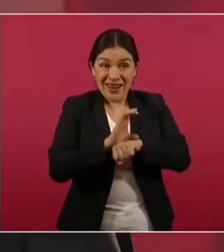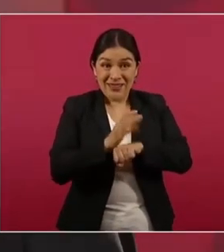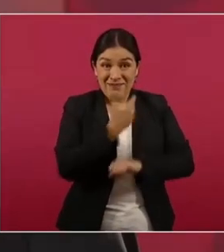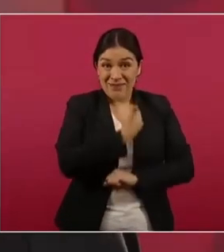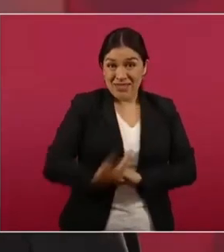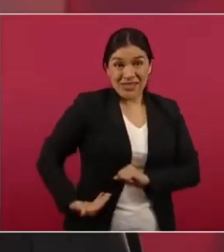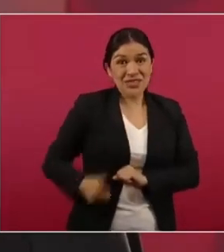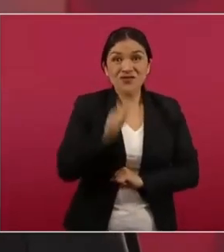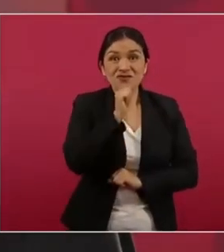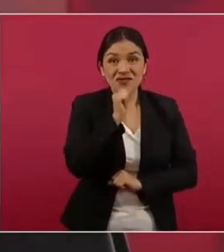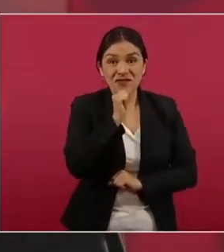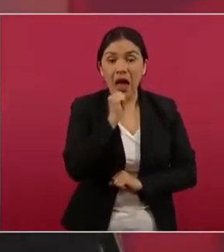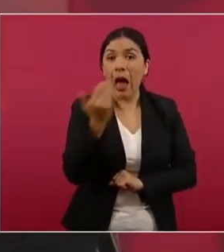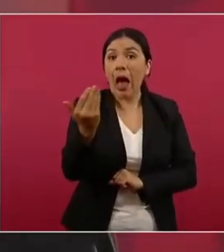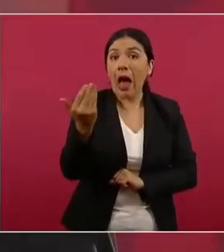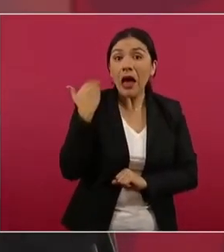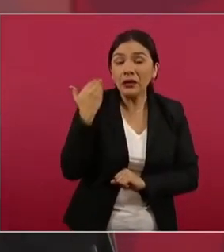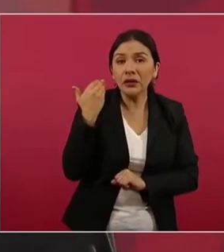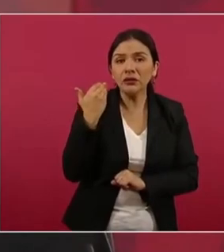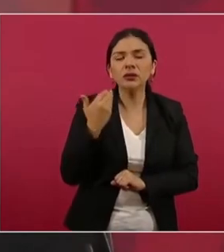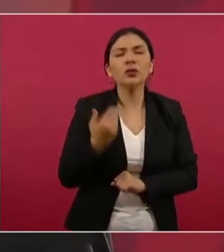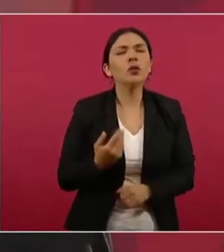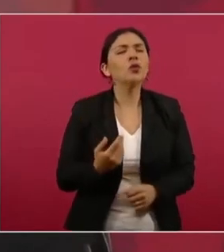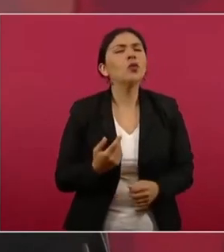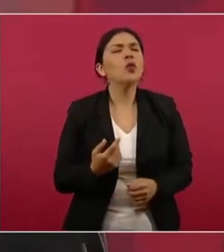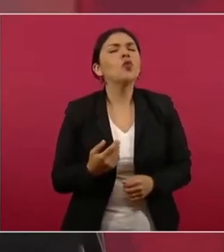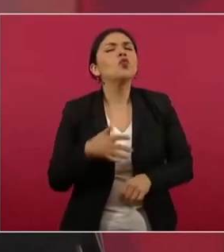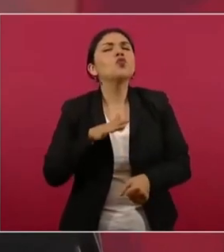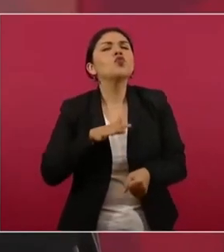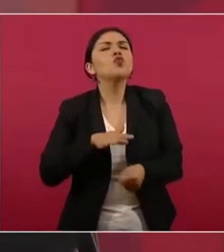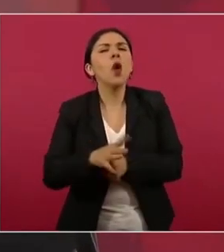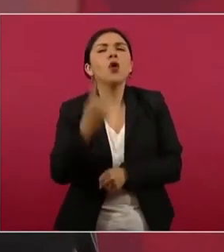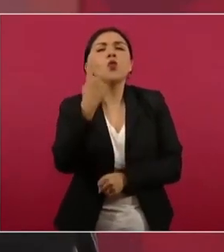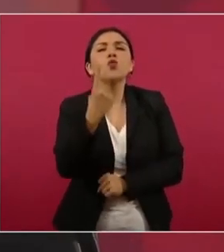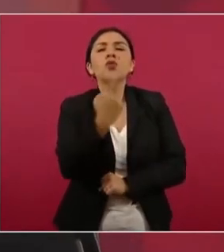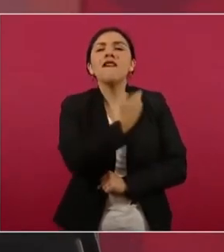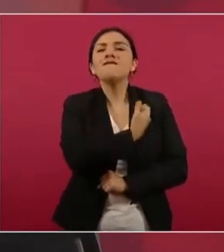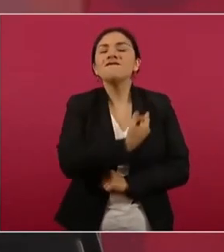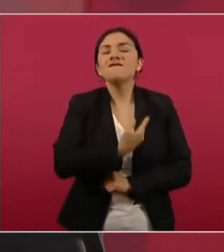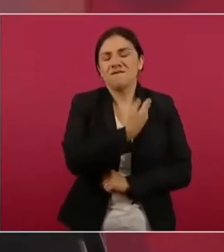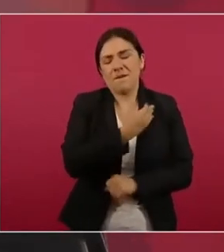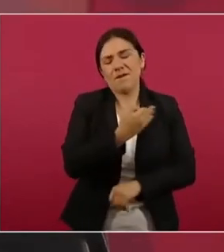había una familia que aparecía en la lista de Forbes,